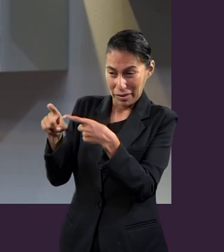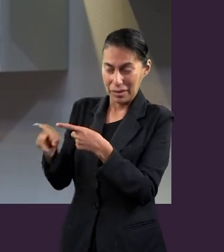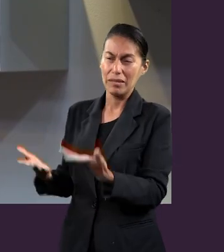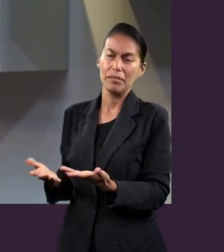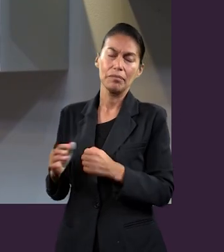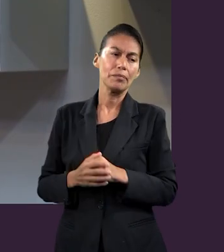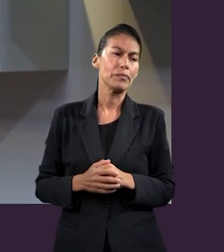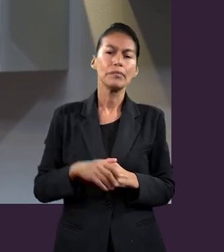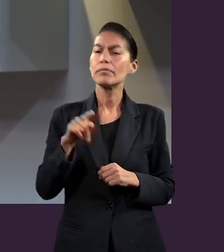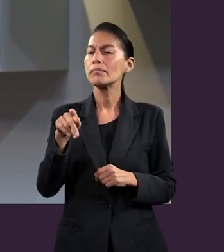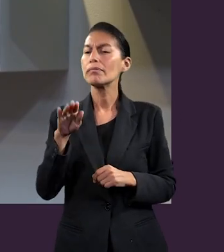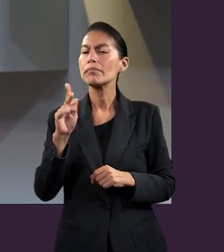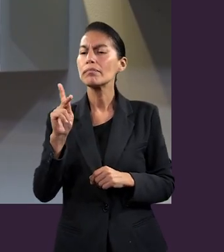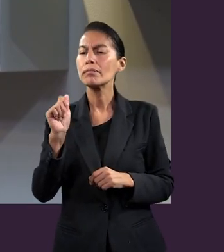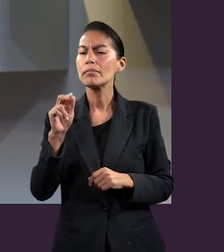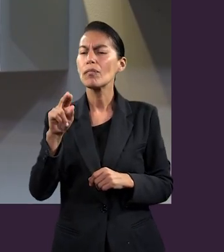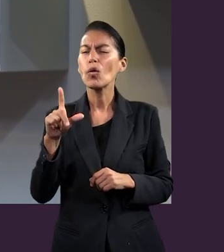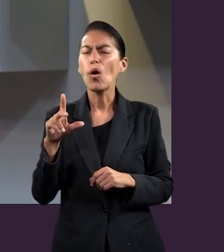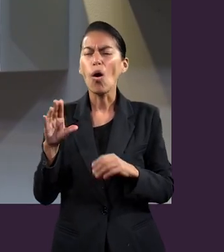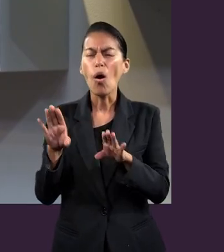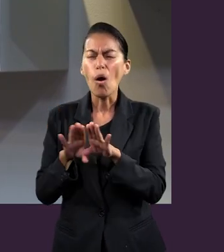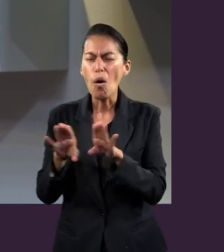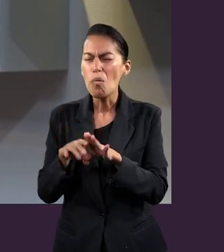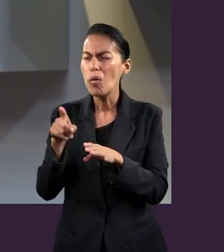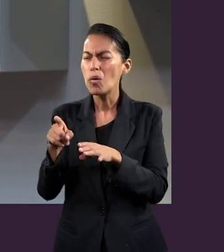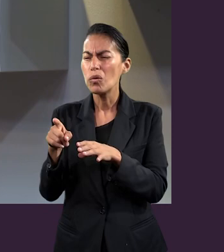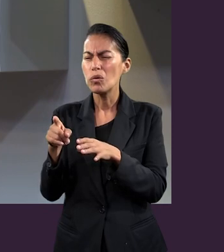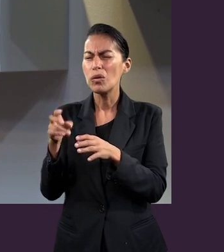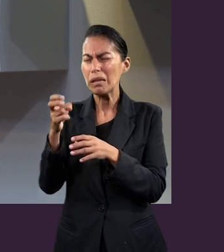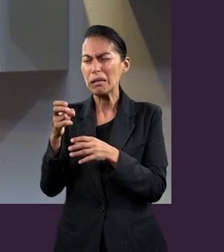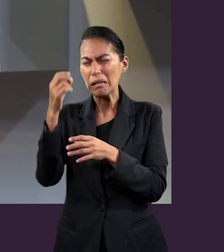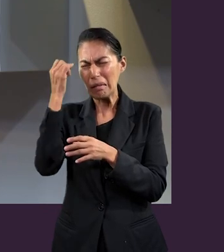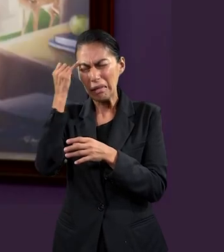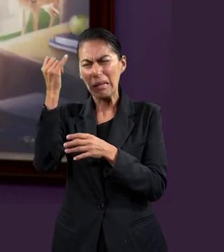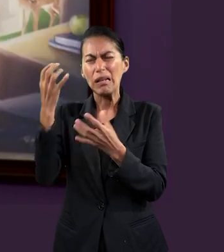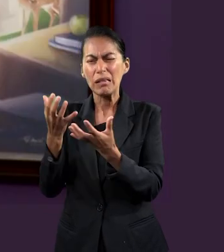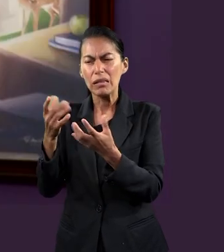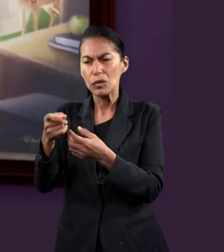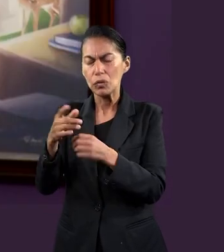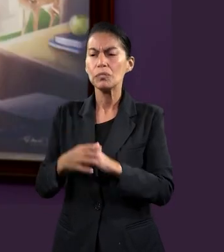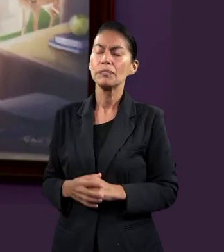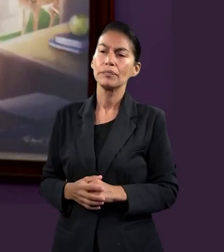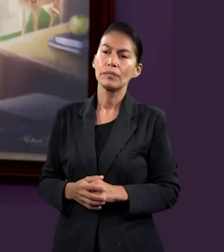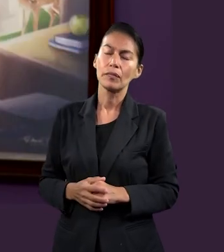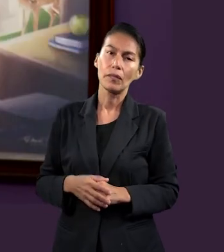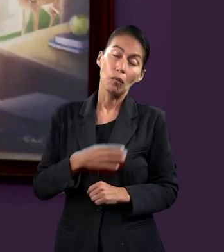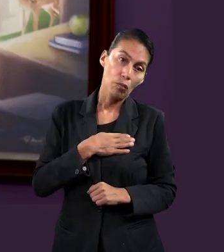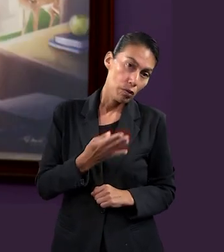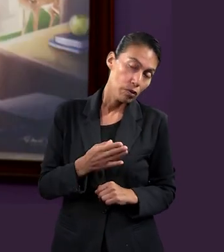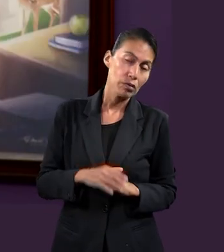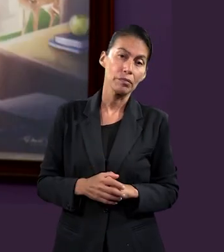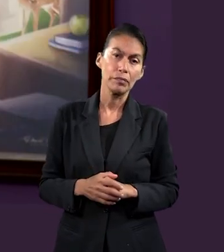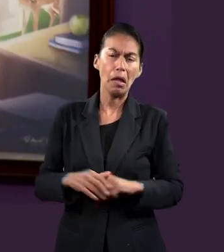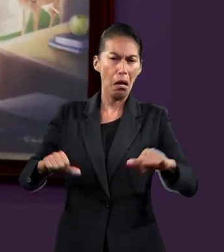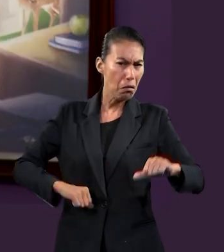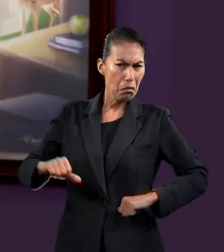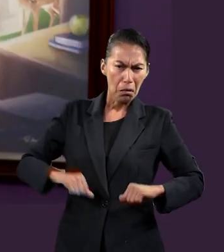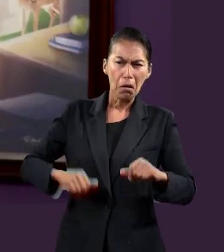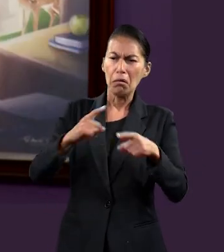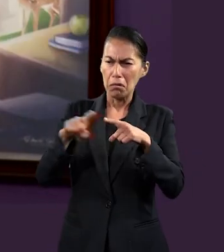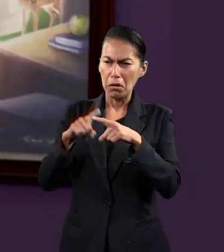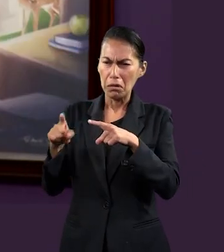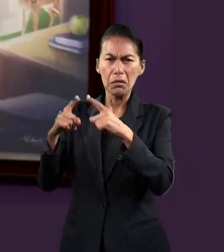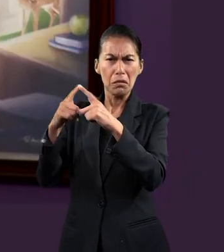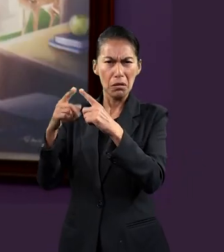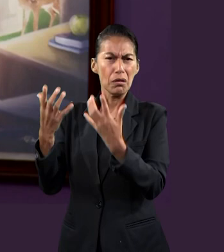Pau, ¿cómo puedes aplicar estas ideas en un terreno práctico? Pues podemos, o hay distintas actividades que podemos